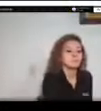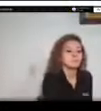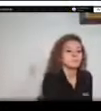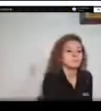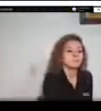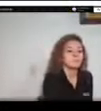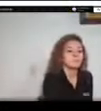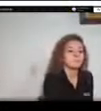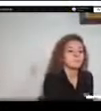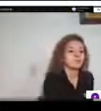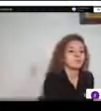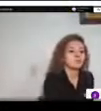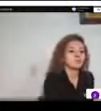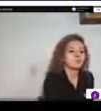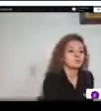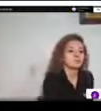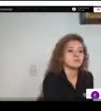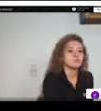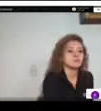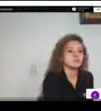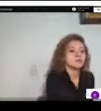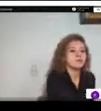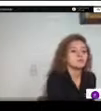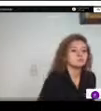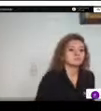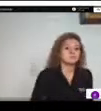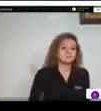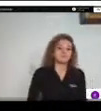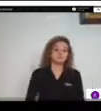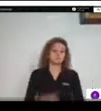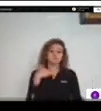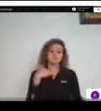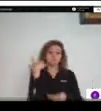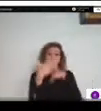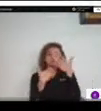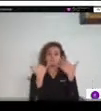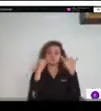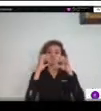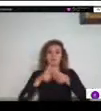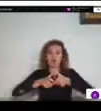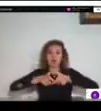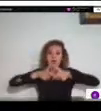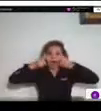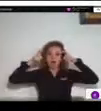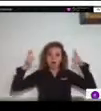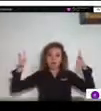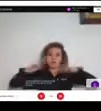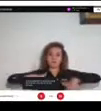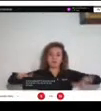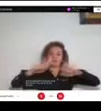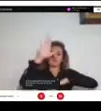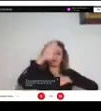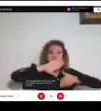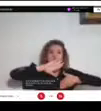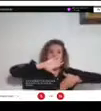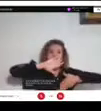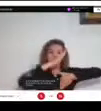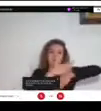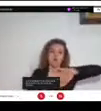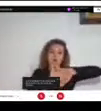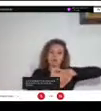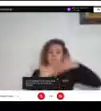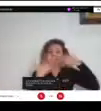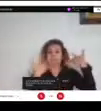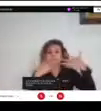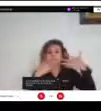que es el félido más grande que tiene el continente americano y el máximo depredador el tigre mariposa